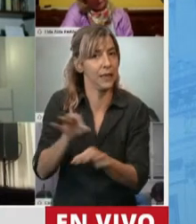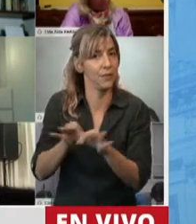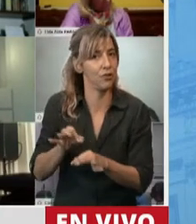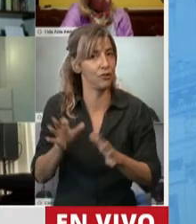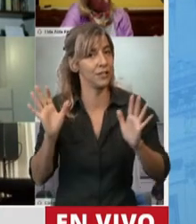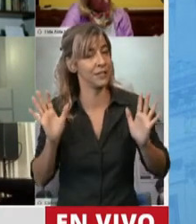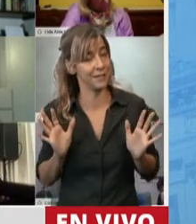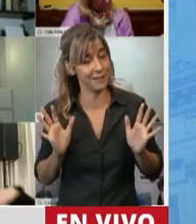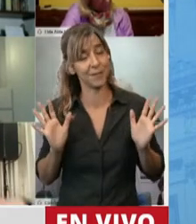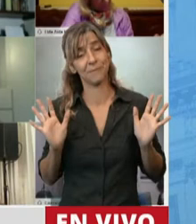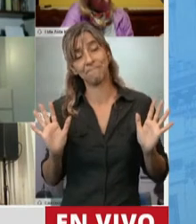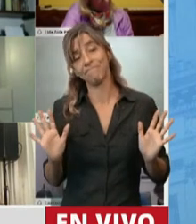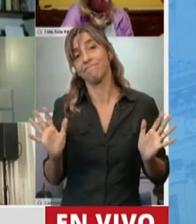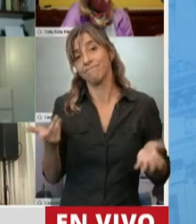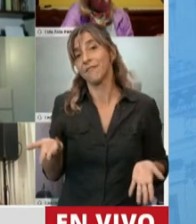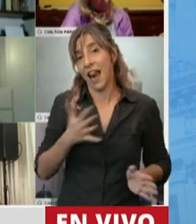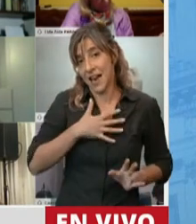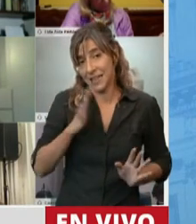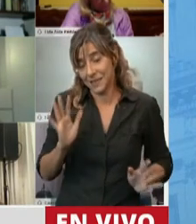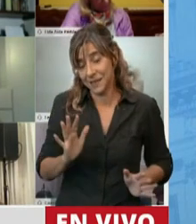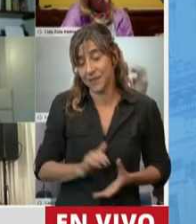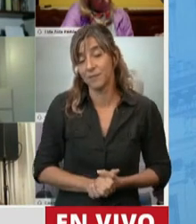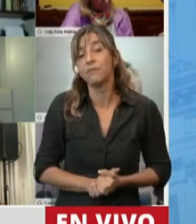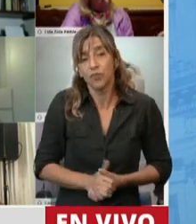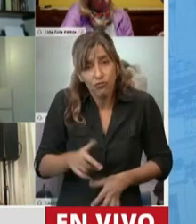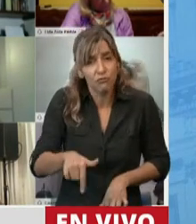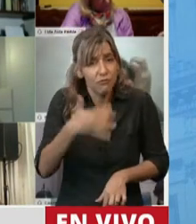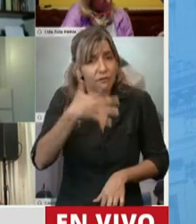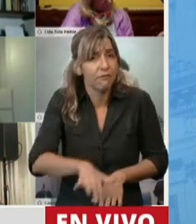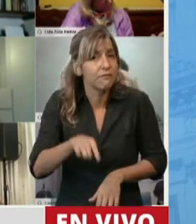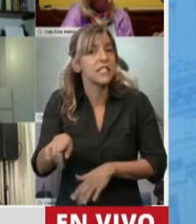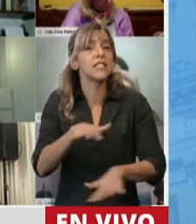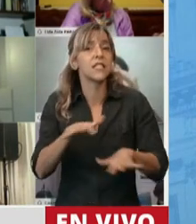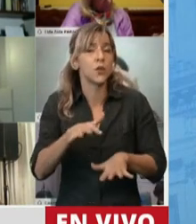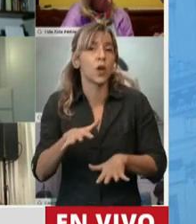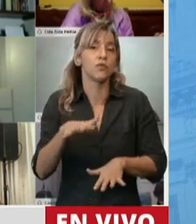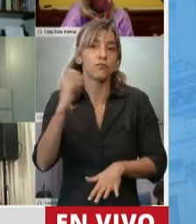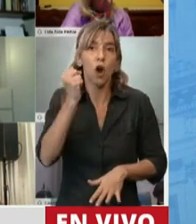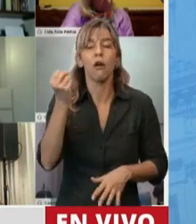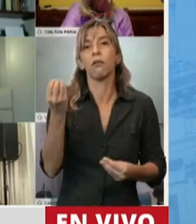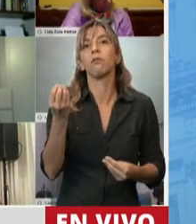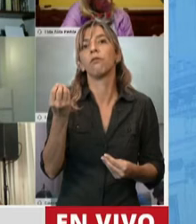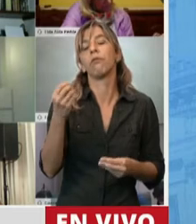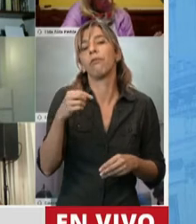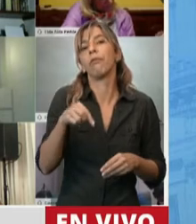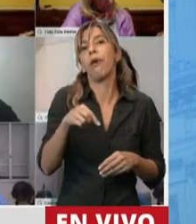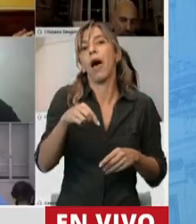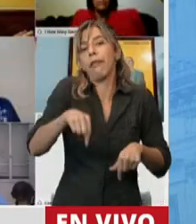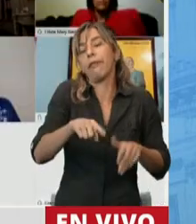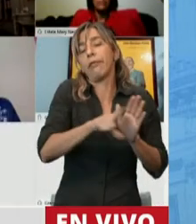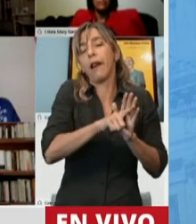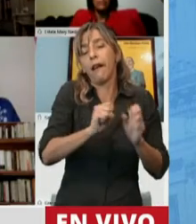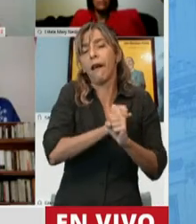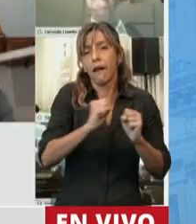la oportunidad es buena para tener esta ley, pero tampoco caigamos en el error de